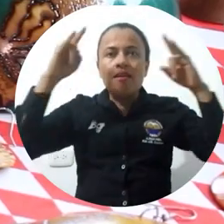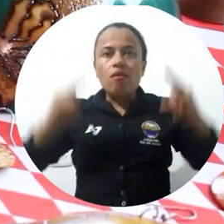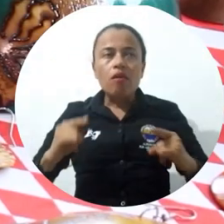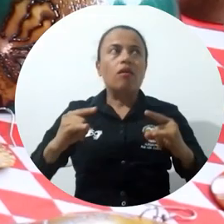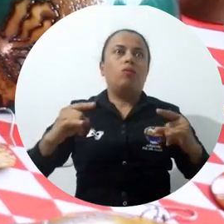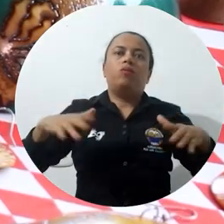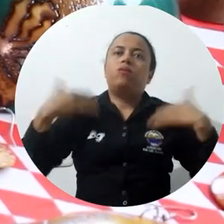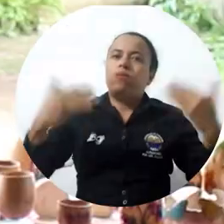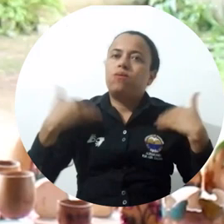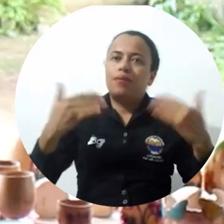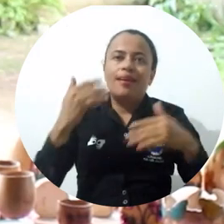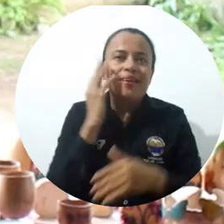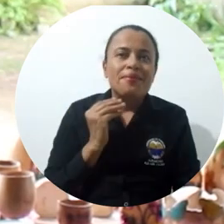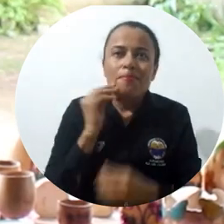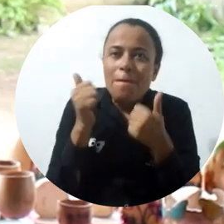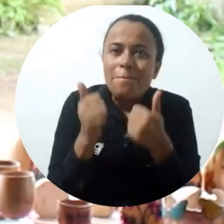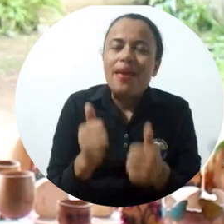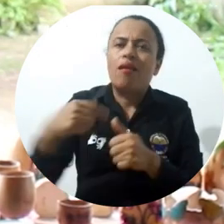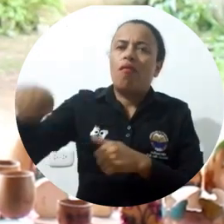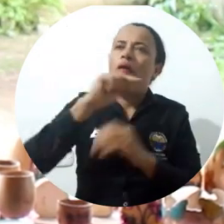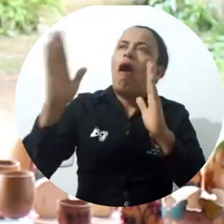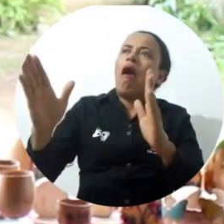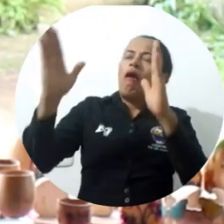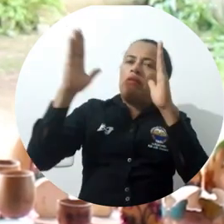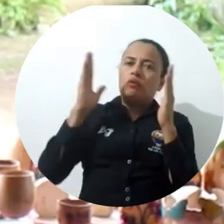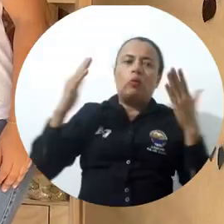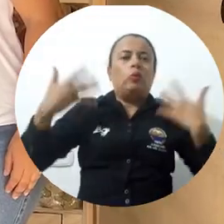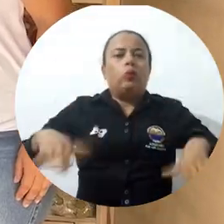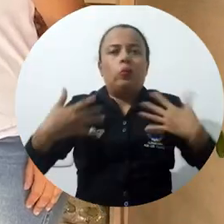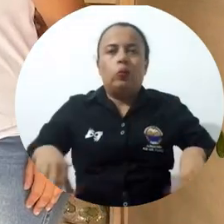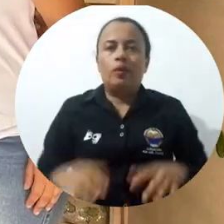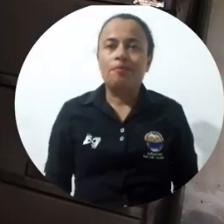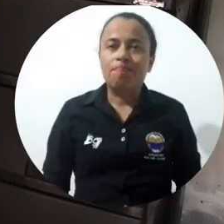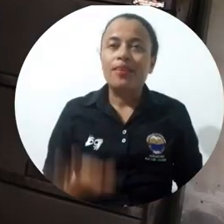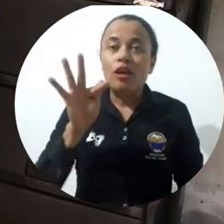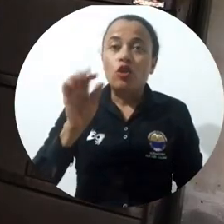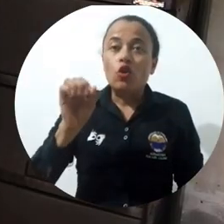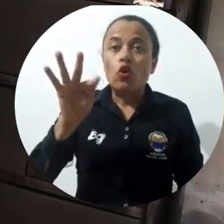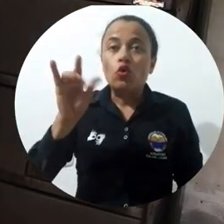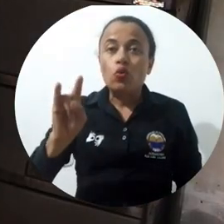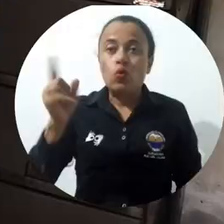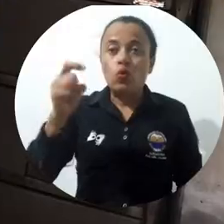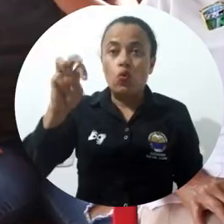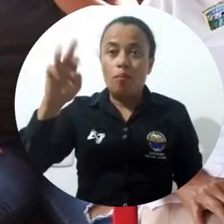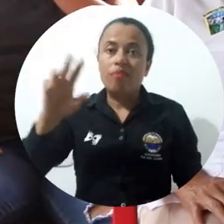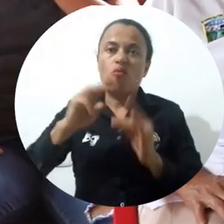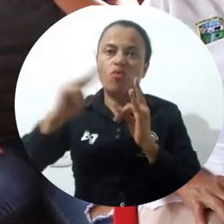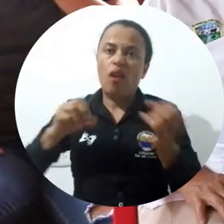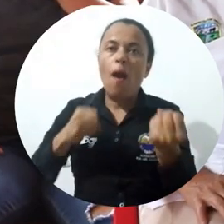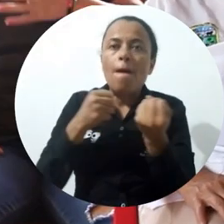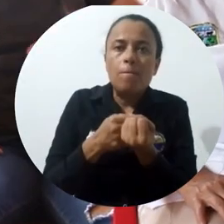la feria fue una experiencia maravillosa, una atención espectacular. Toto Boomer ha recibido el apoyo de la